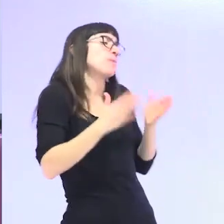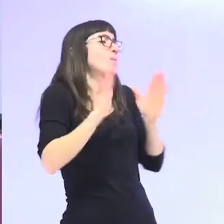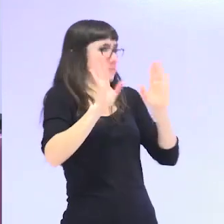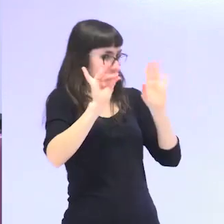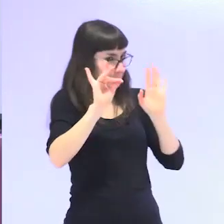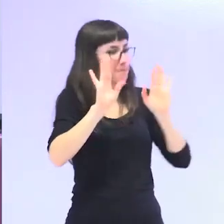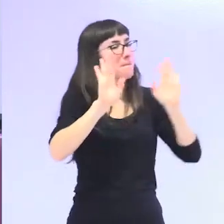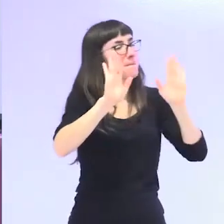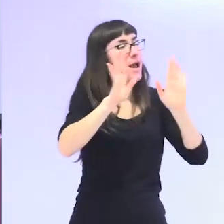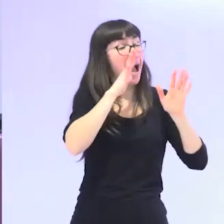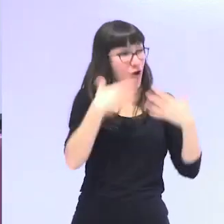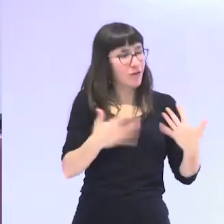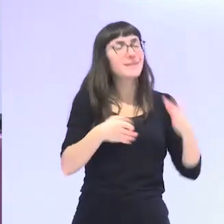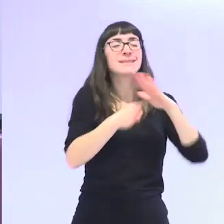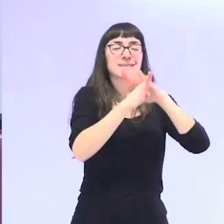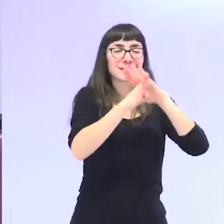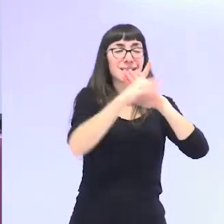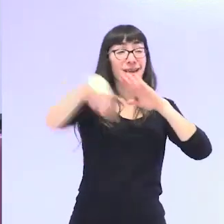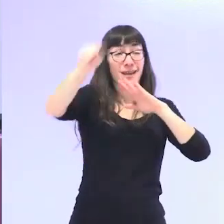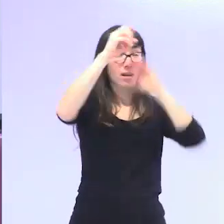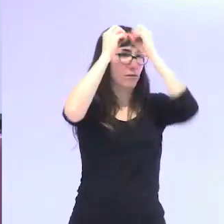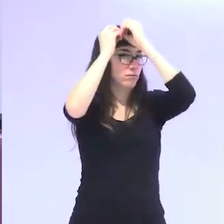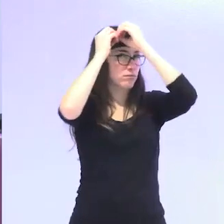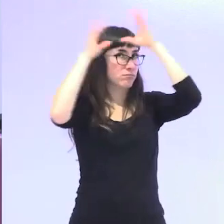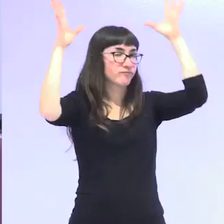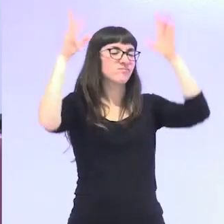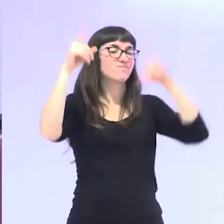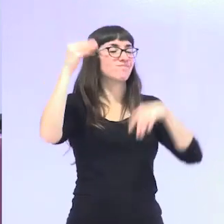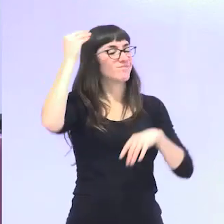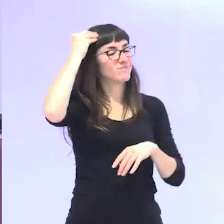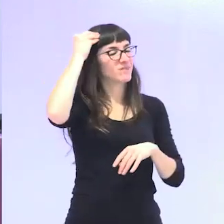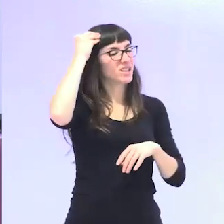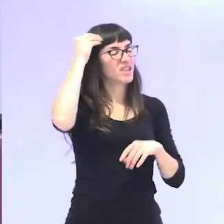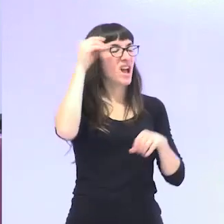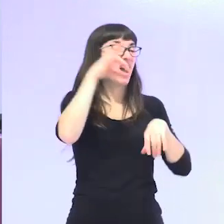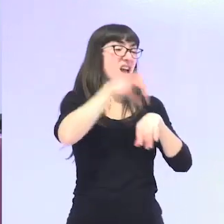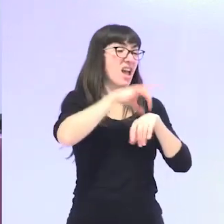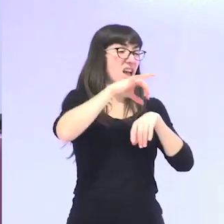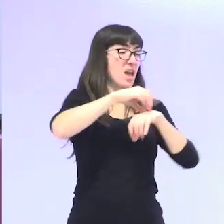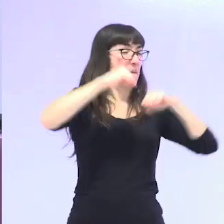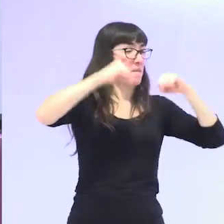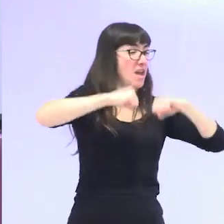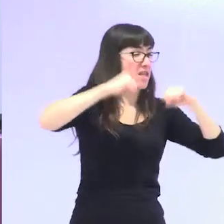una idea de que el envejecimiento es algo curable